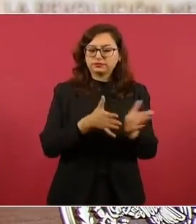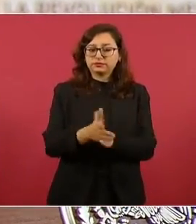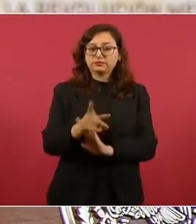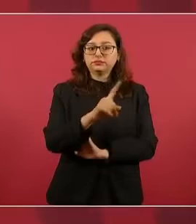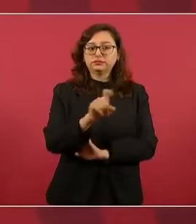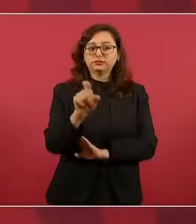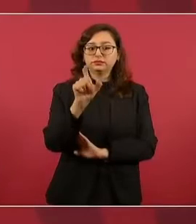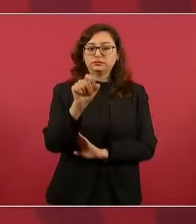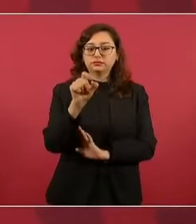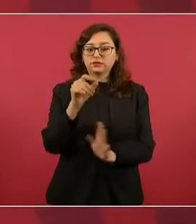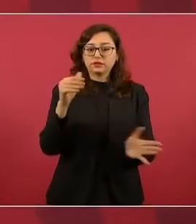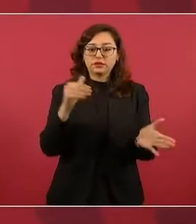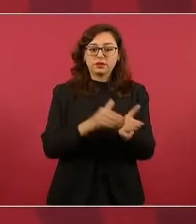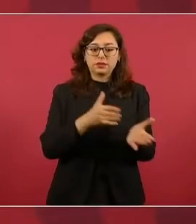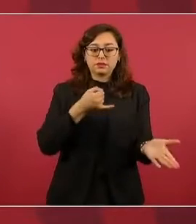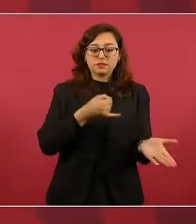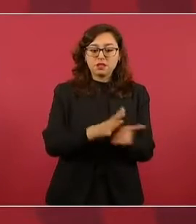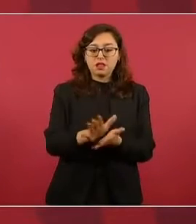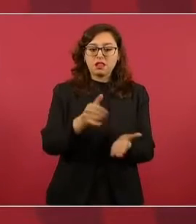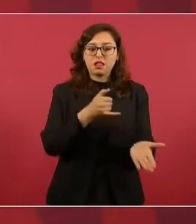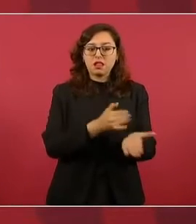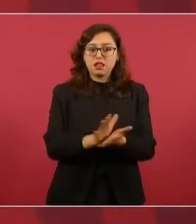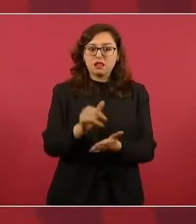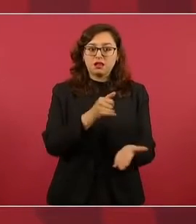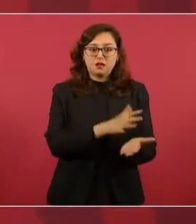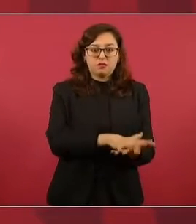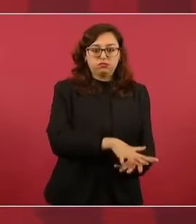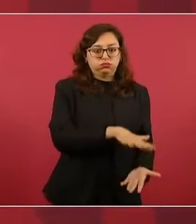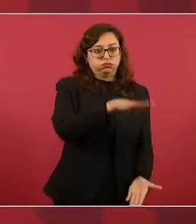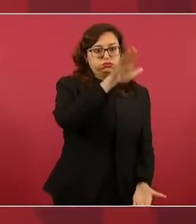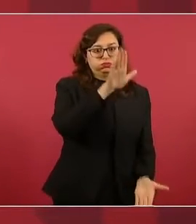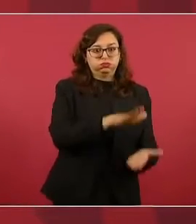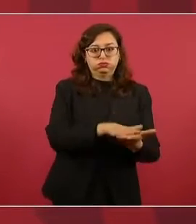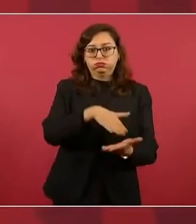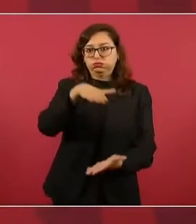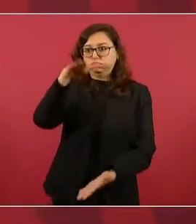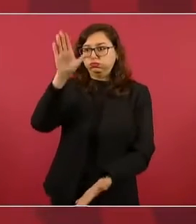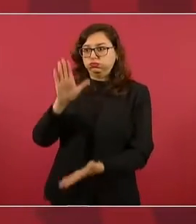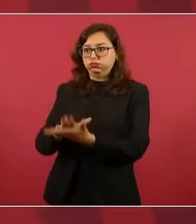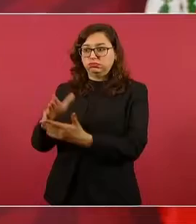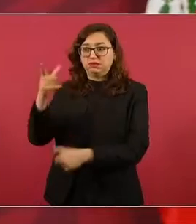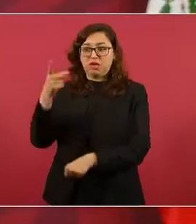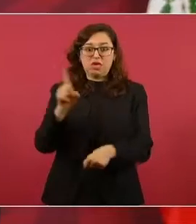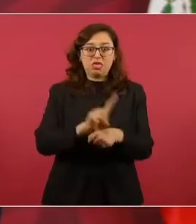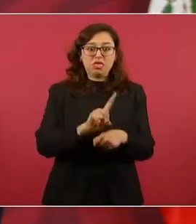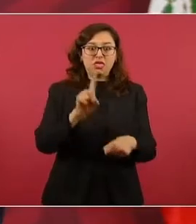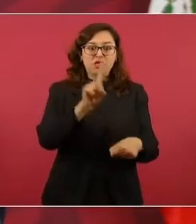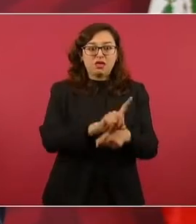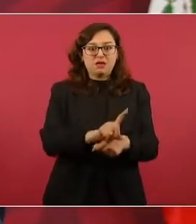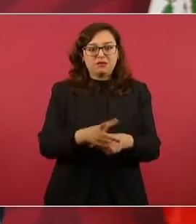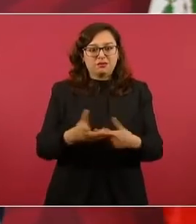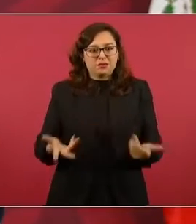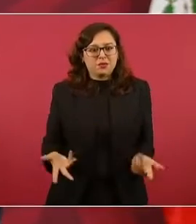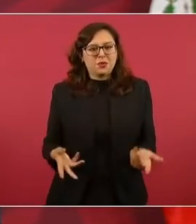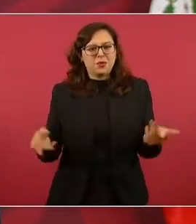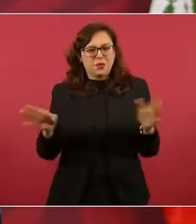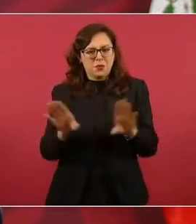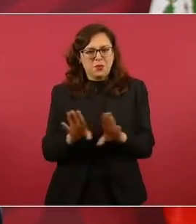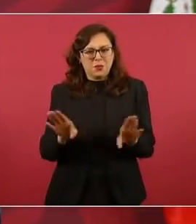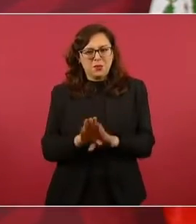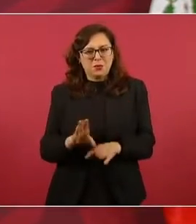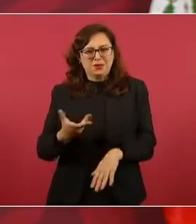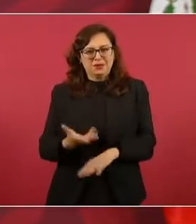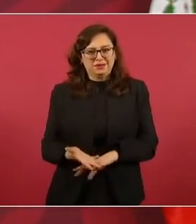mil ejemplares diarios, en aquel entonces con 15 millones de habitantes y con